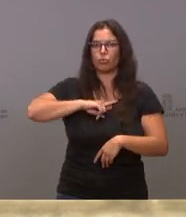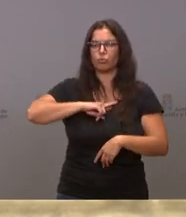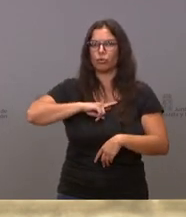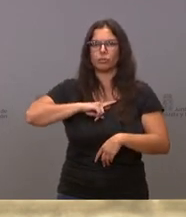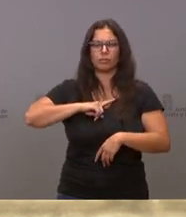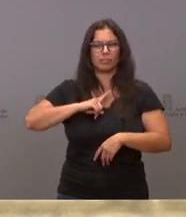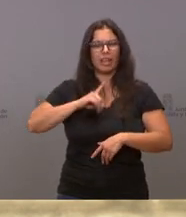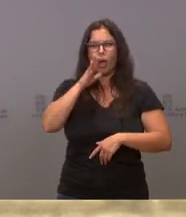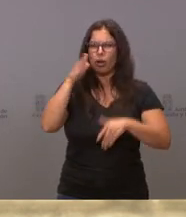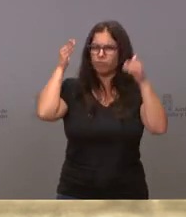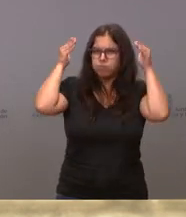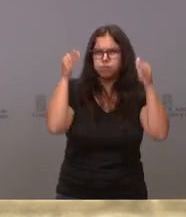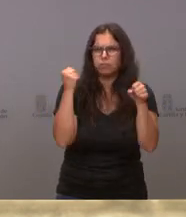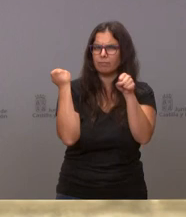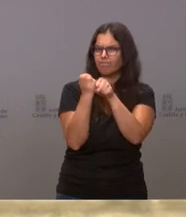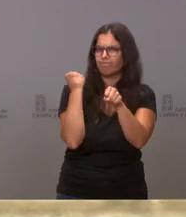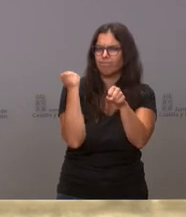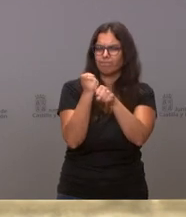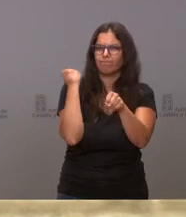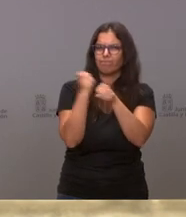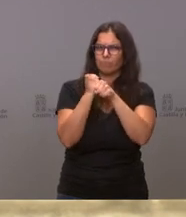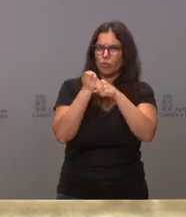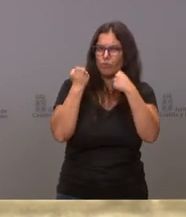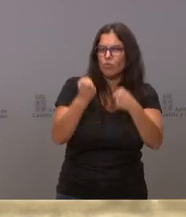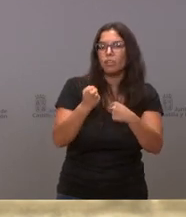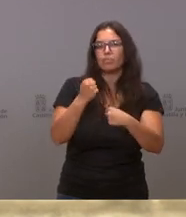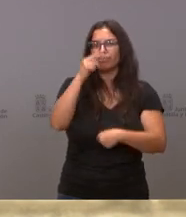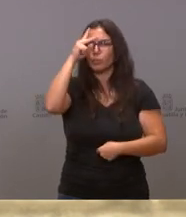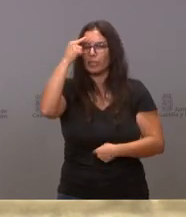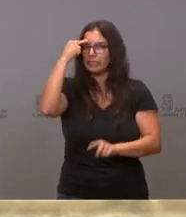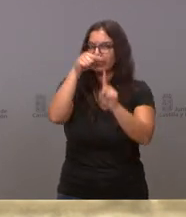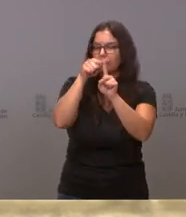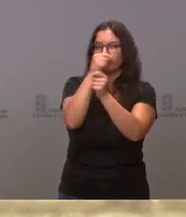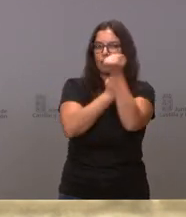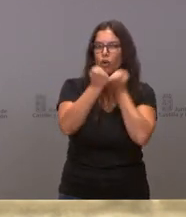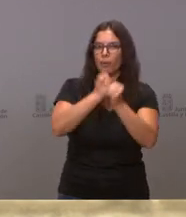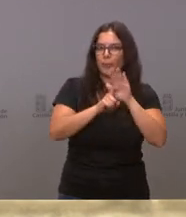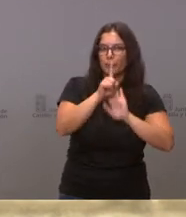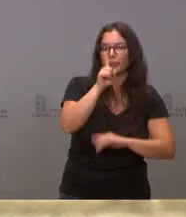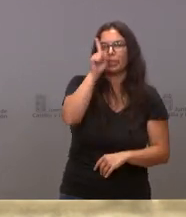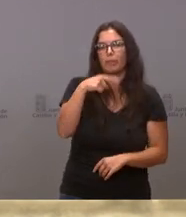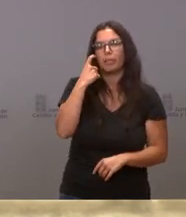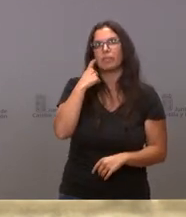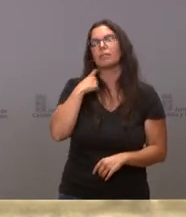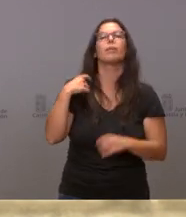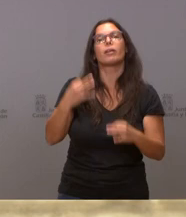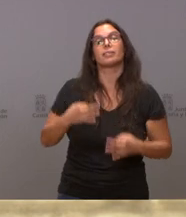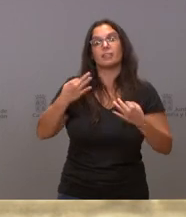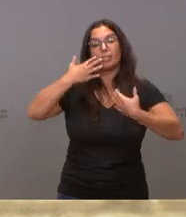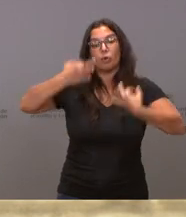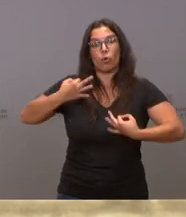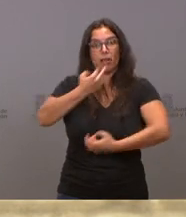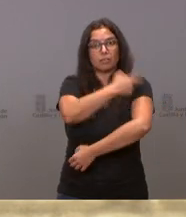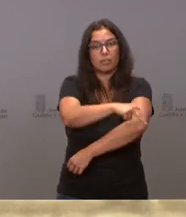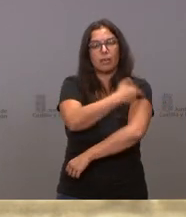intensa fase de trabajo preocupados por la recuperación económica, por conseguir la seguridad sanitaria